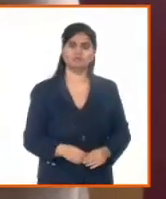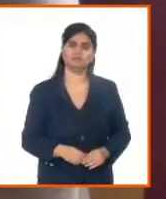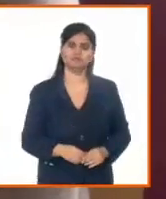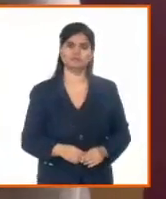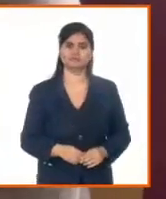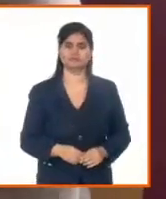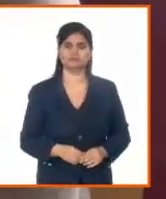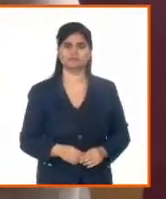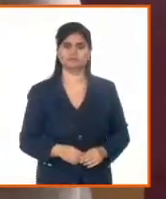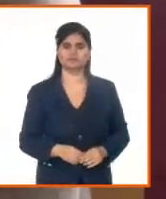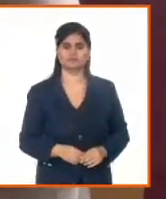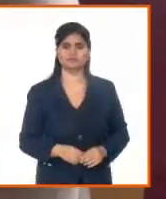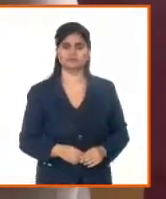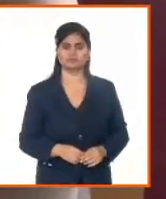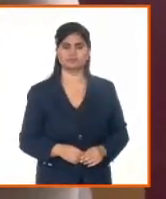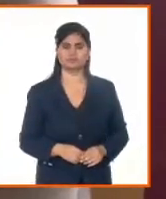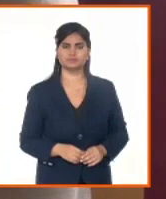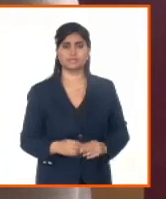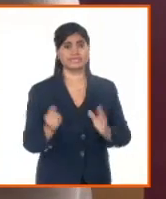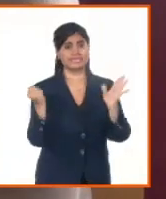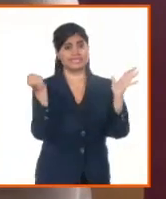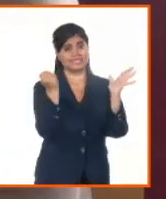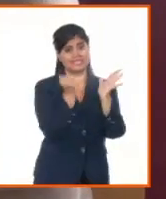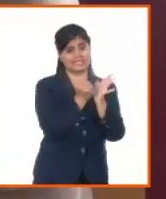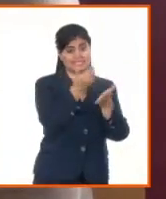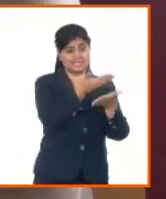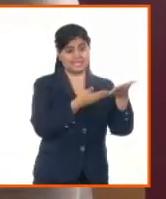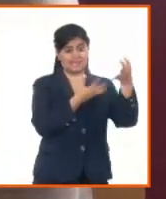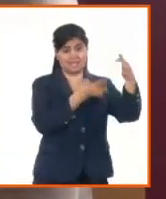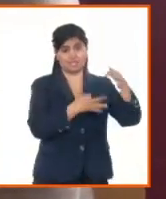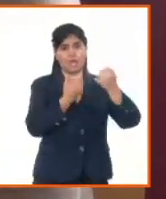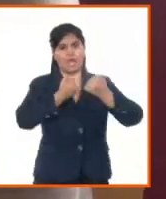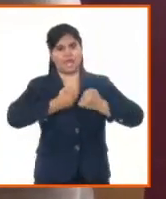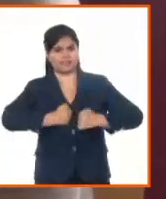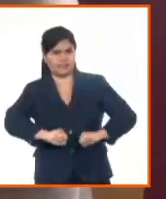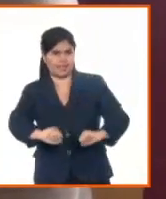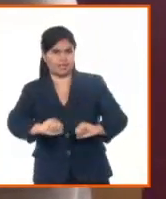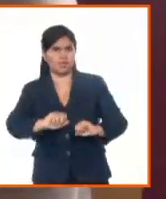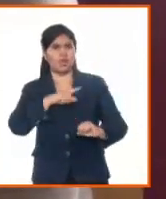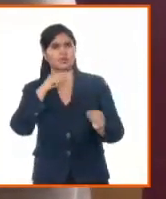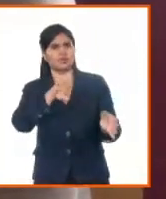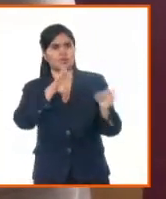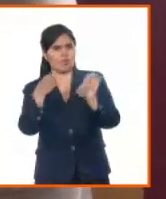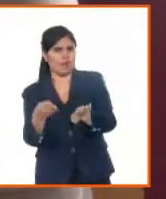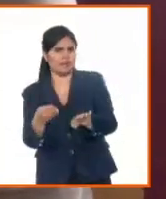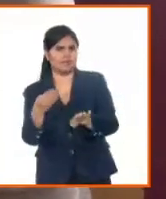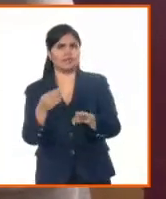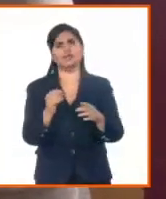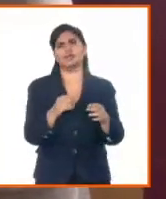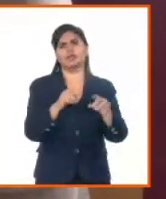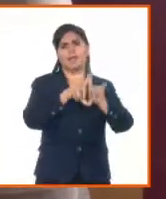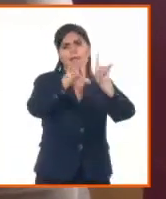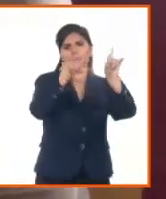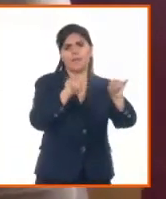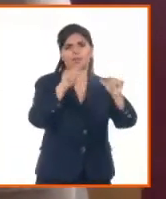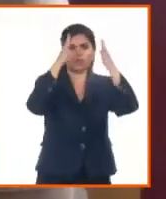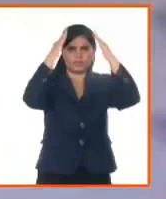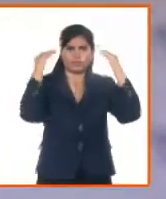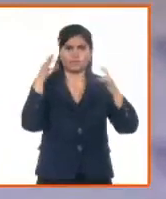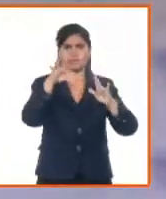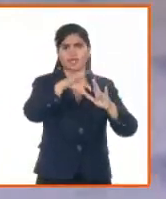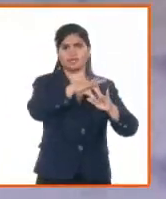expedición de certificaciones tanto de nacimiento, de función y matrimonio, así como la formalización de